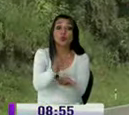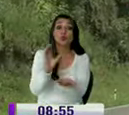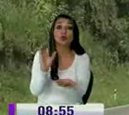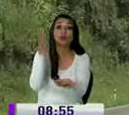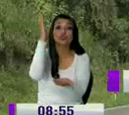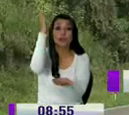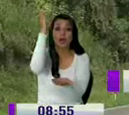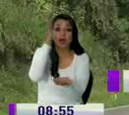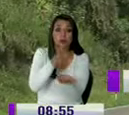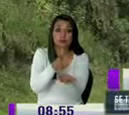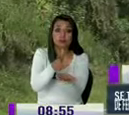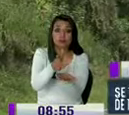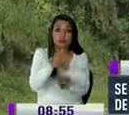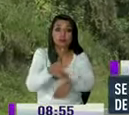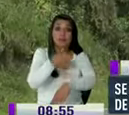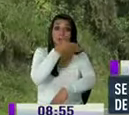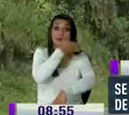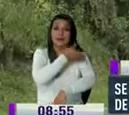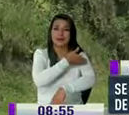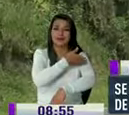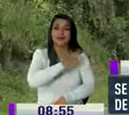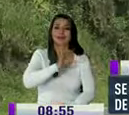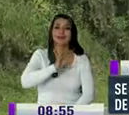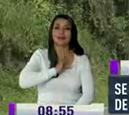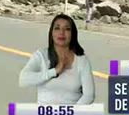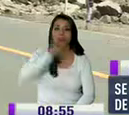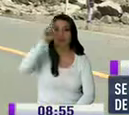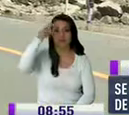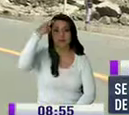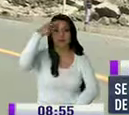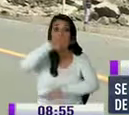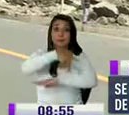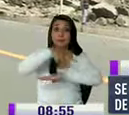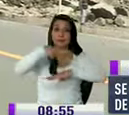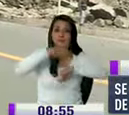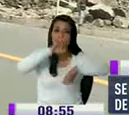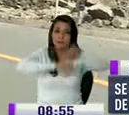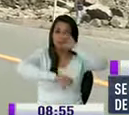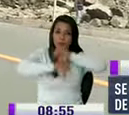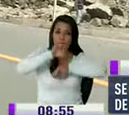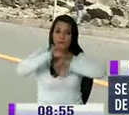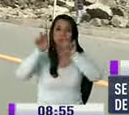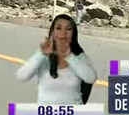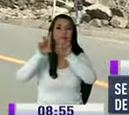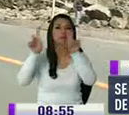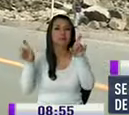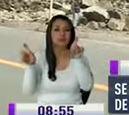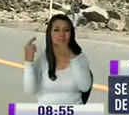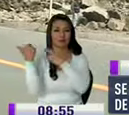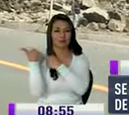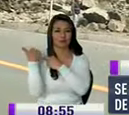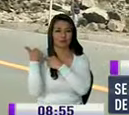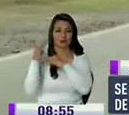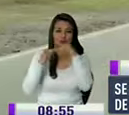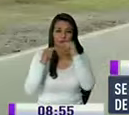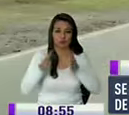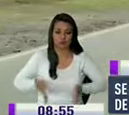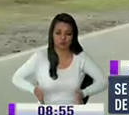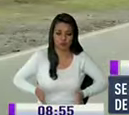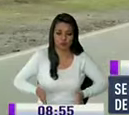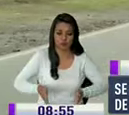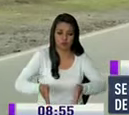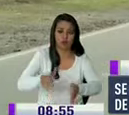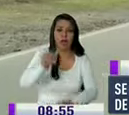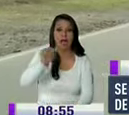costa y tras la evaluación realizada por técnicos del gobierno de pichincha y la empresa contratista de la vía aloac unión del toachi